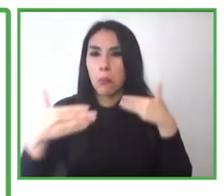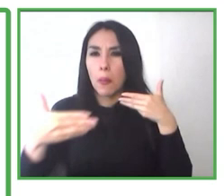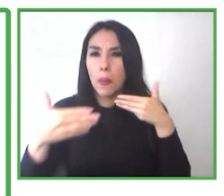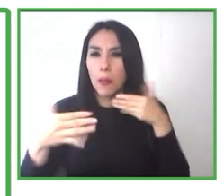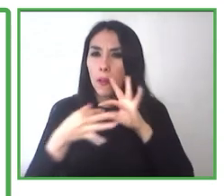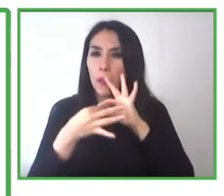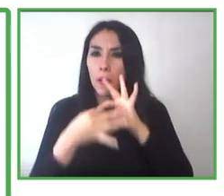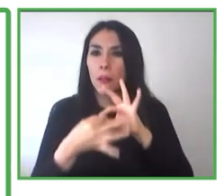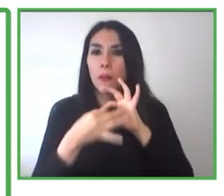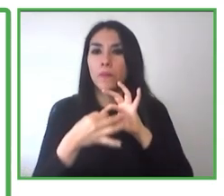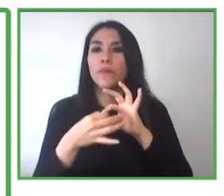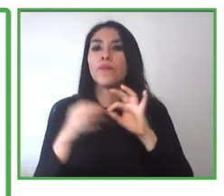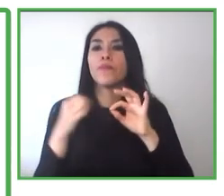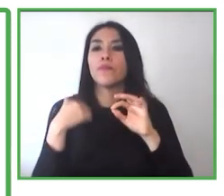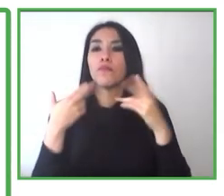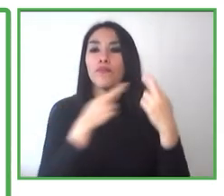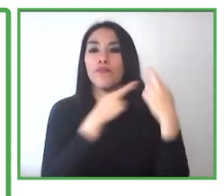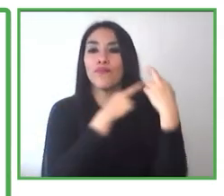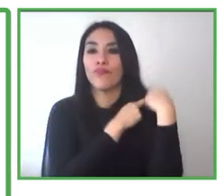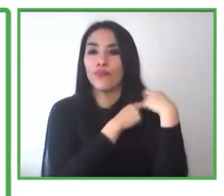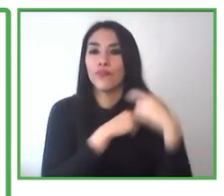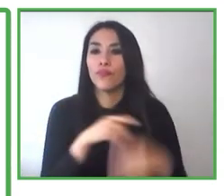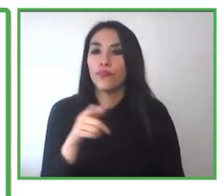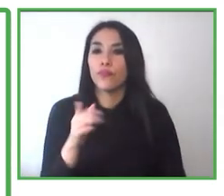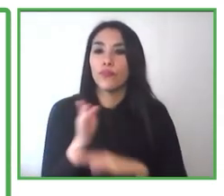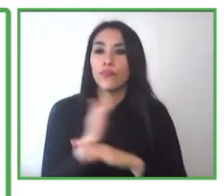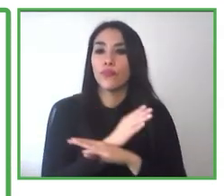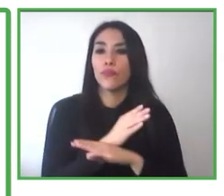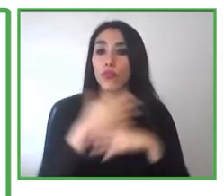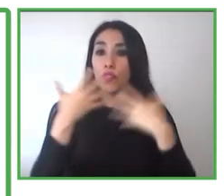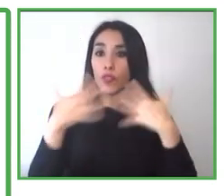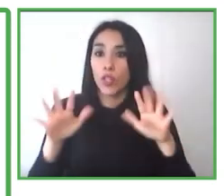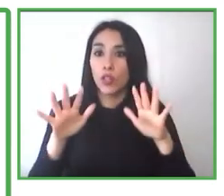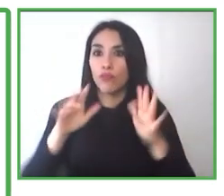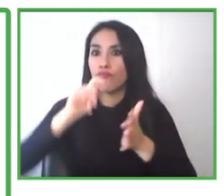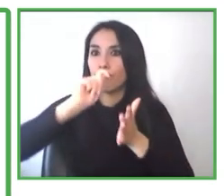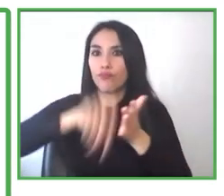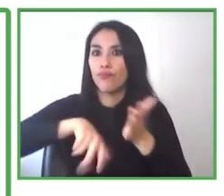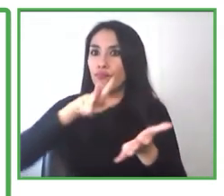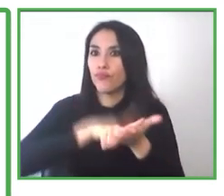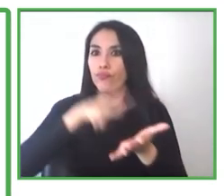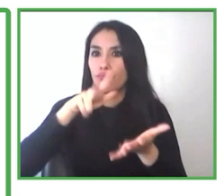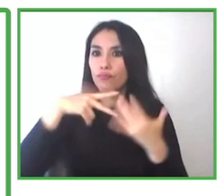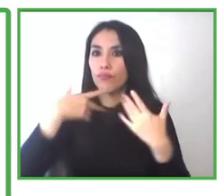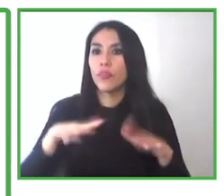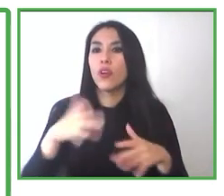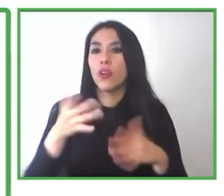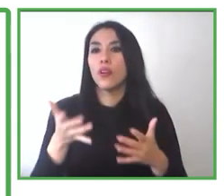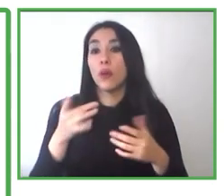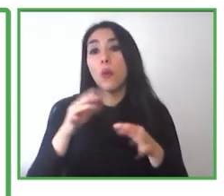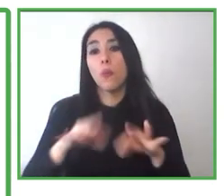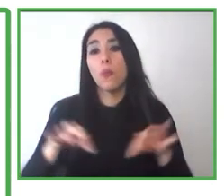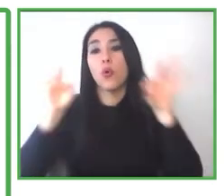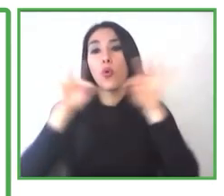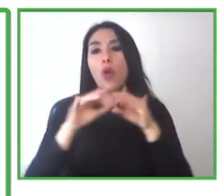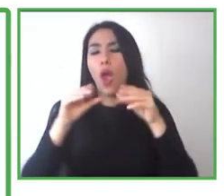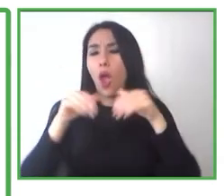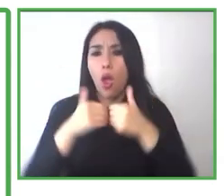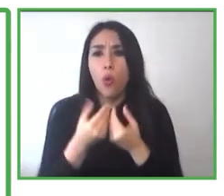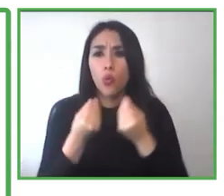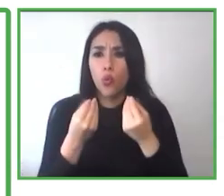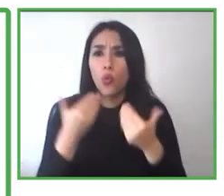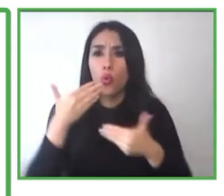contratación. Y para eso también es necesario asesorar en cuáles son los ajustes razonables que son necesarios, y la